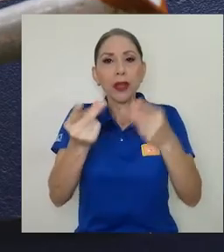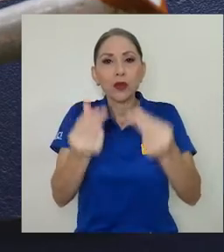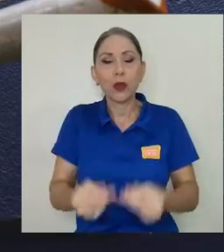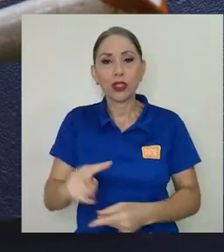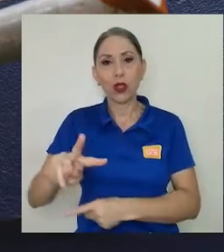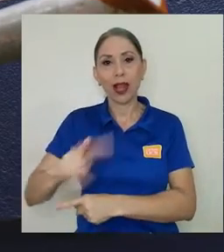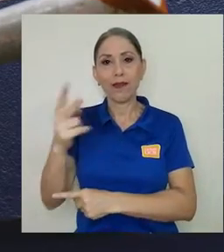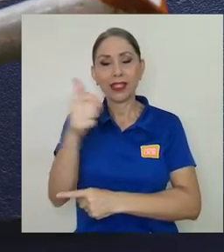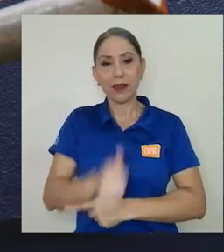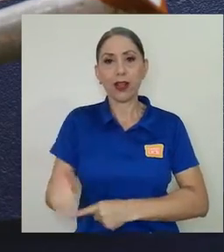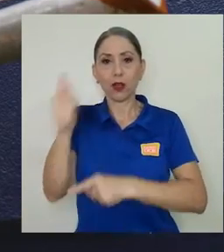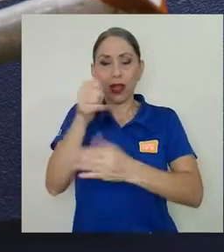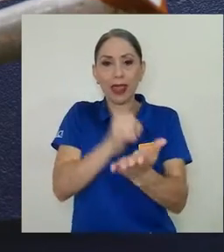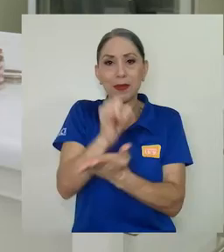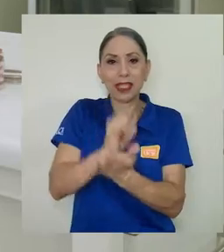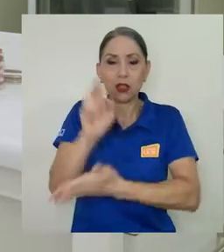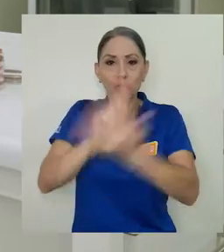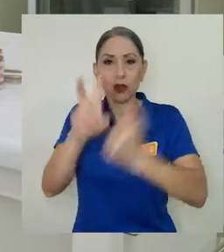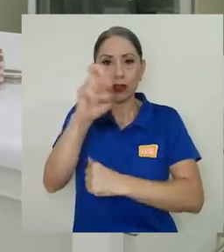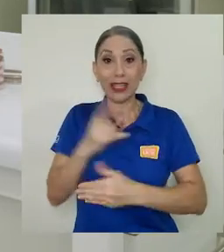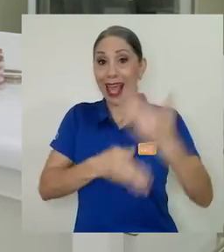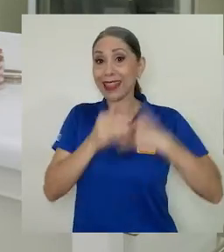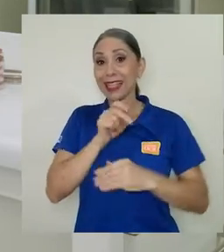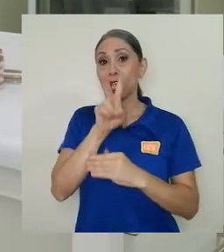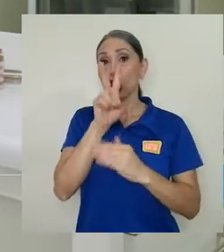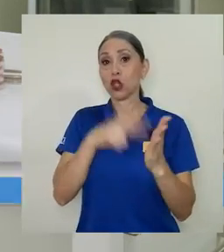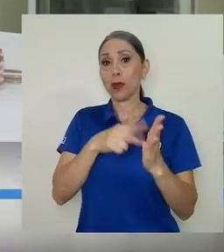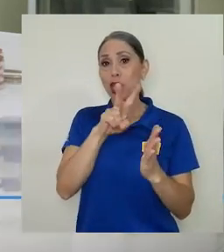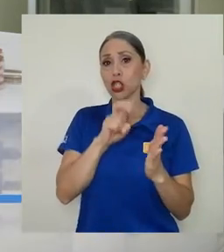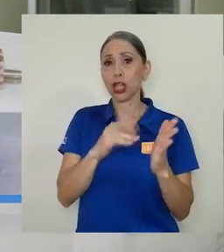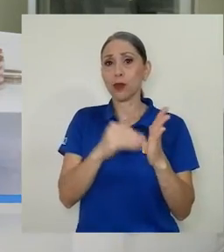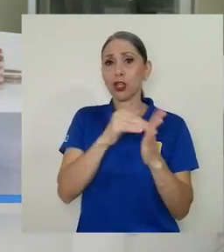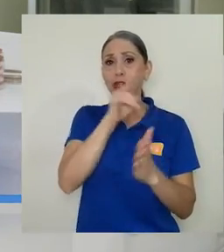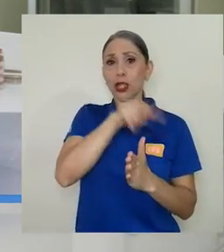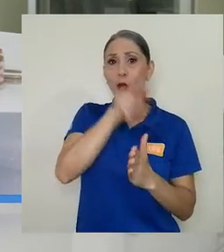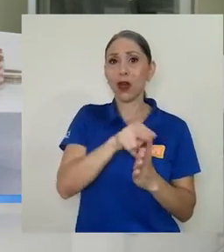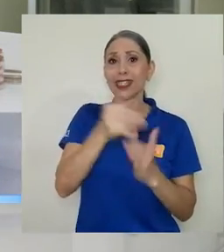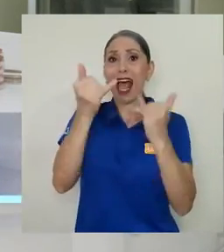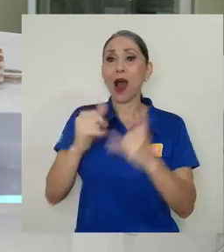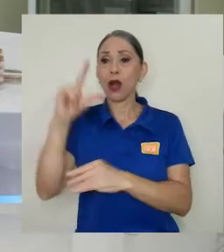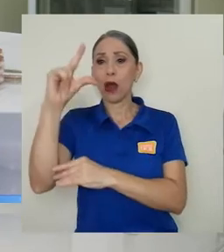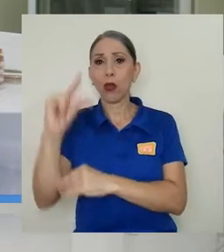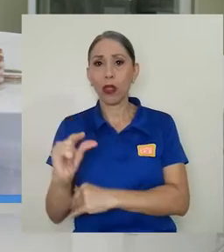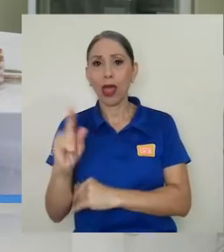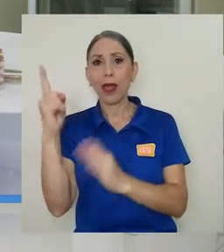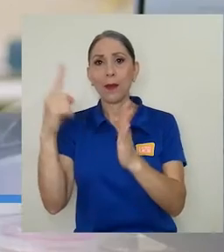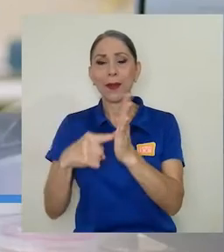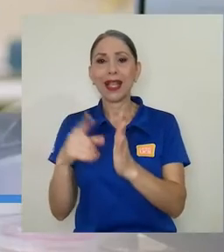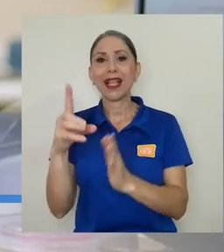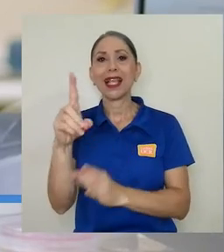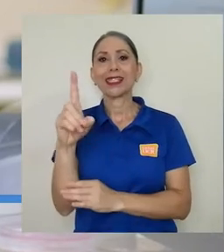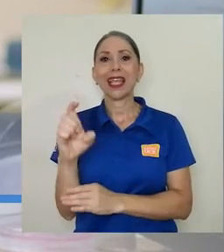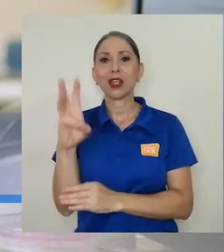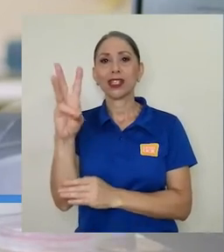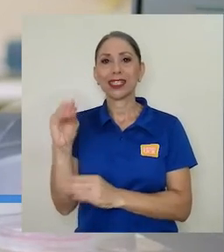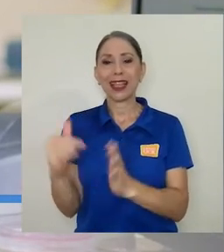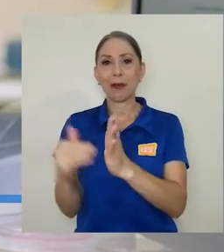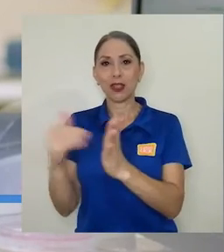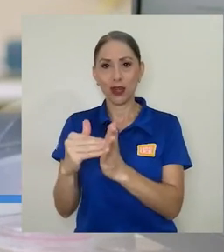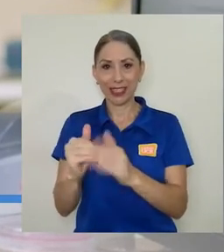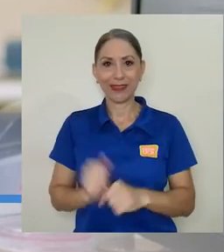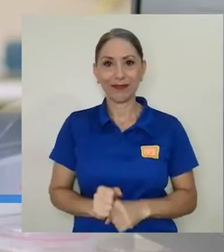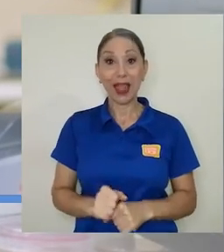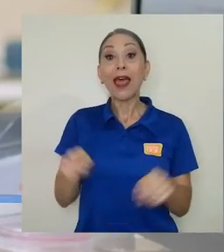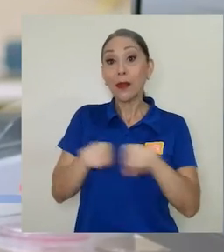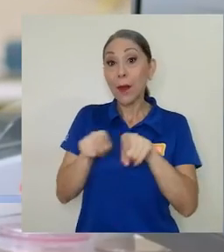Investigación de la Universidad de Costa Rica de 2.200 millones de colones a 1.160 millones. A esto se suma